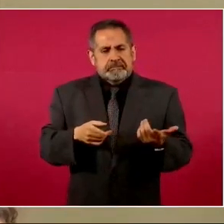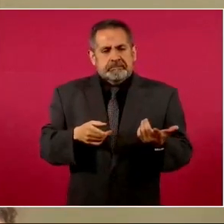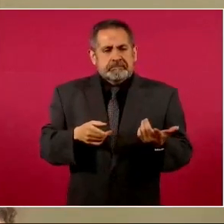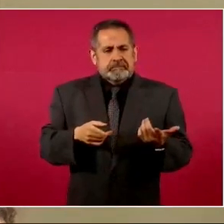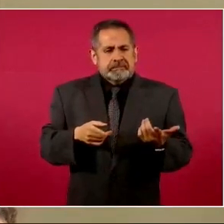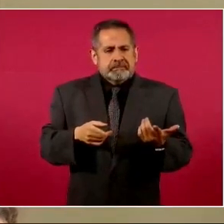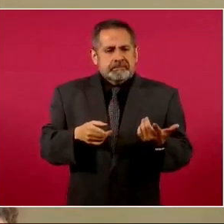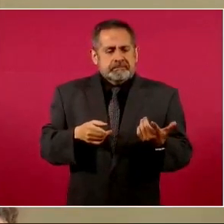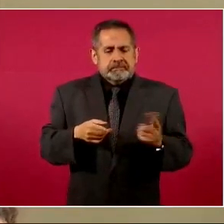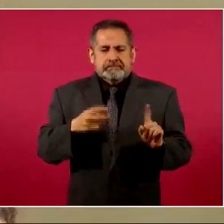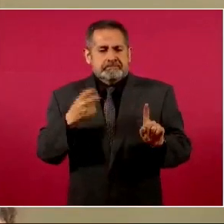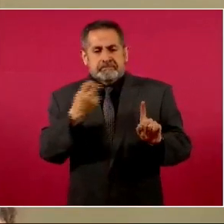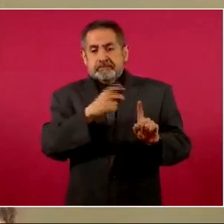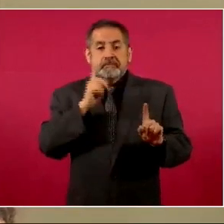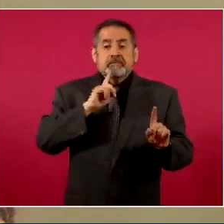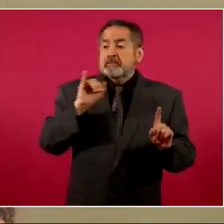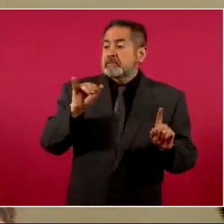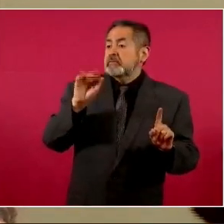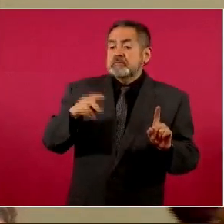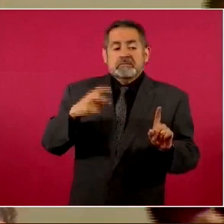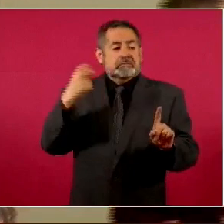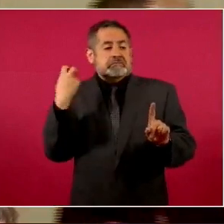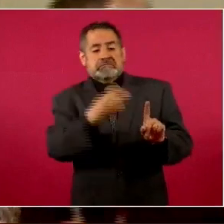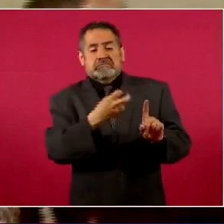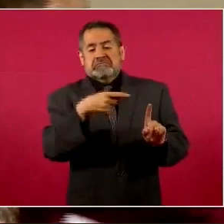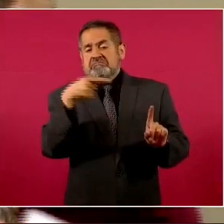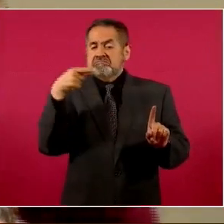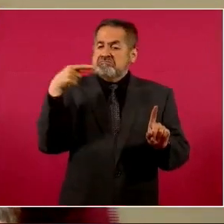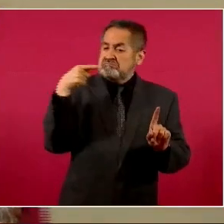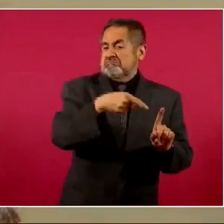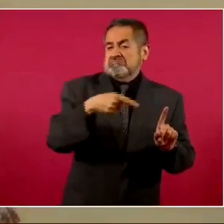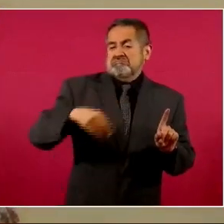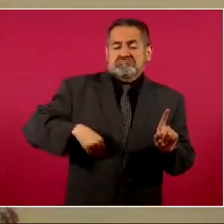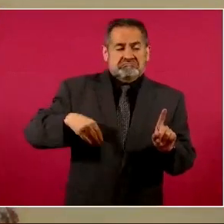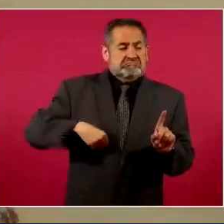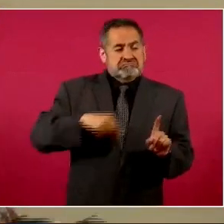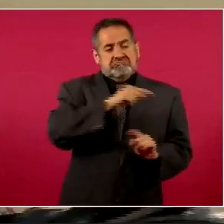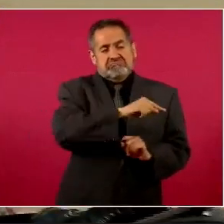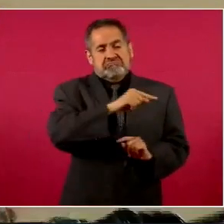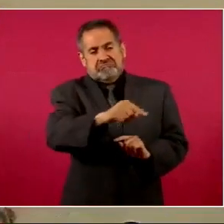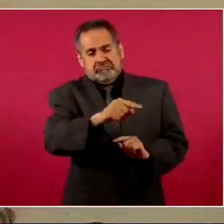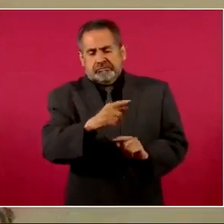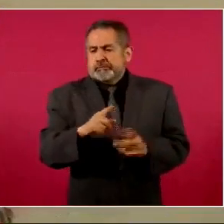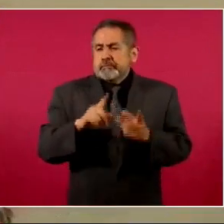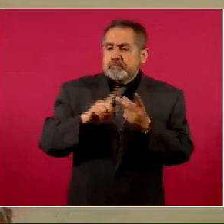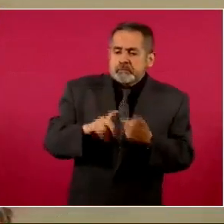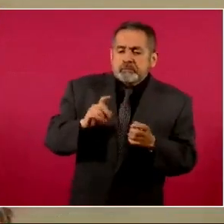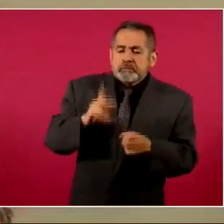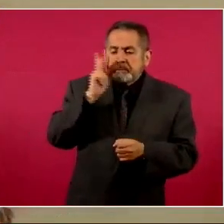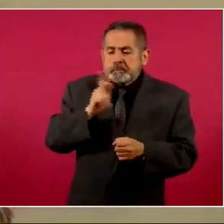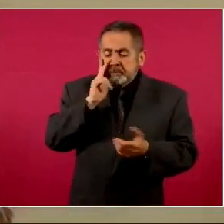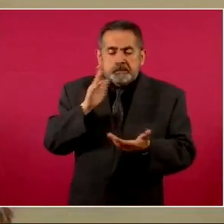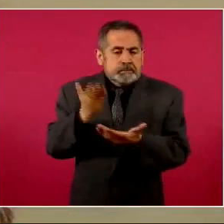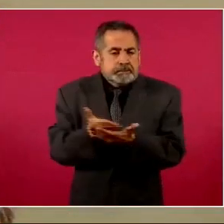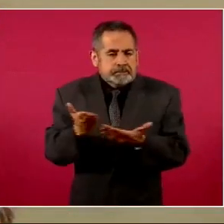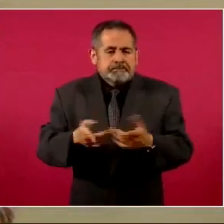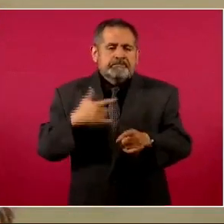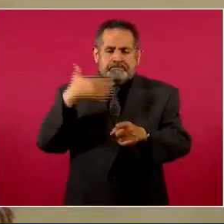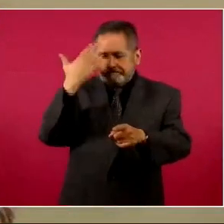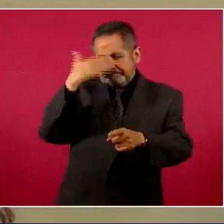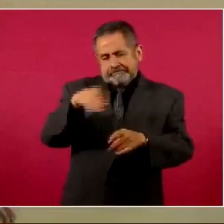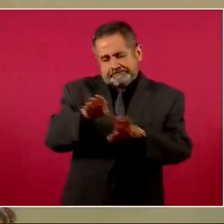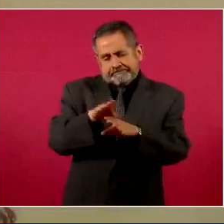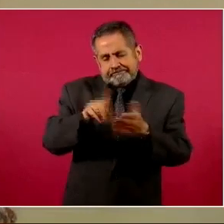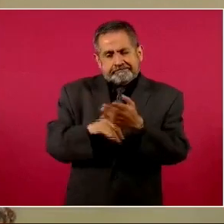las que señala la señora Isabel Miranda de Wallace de ser presuntos delincuentes, casos como el que ya conocemos